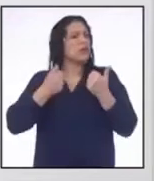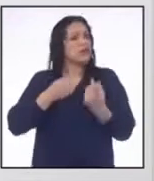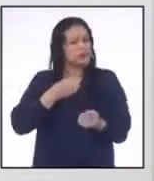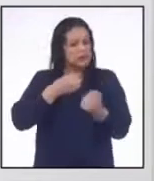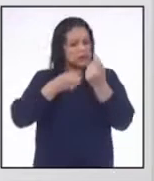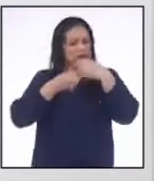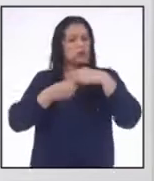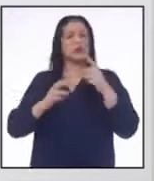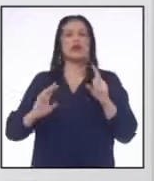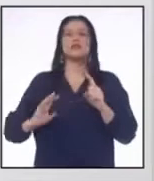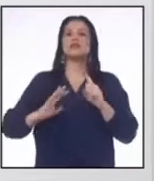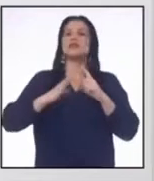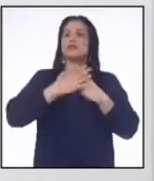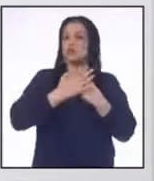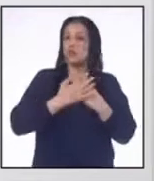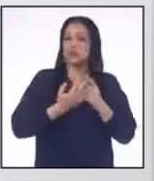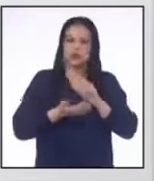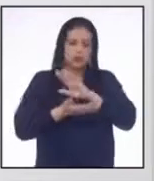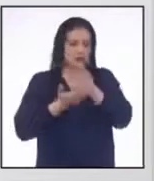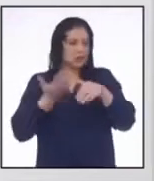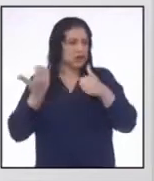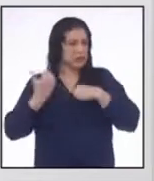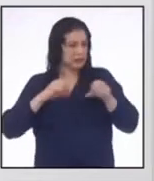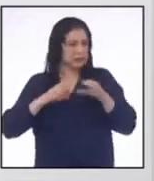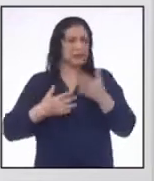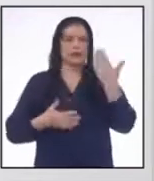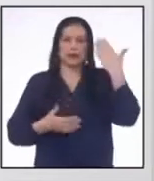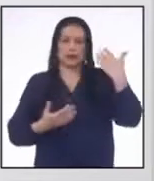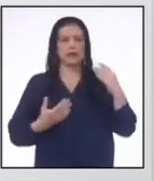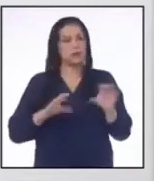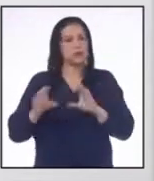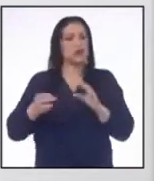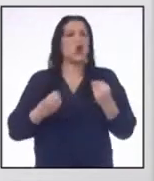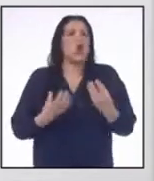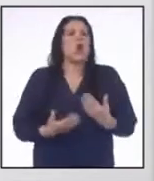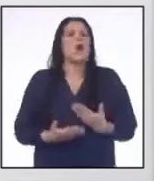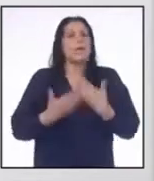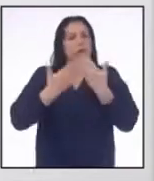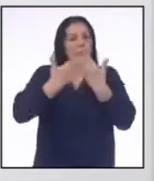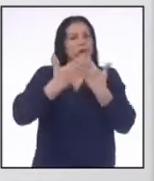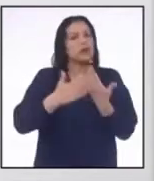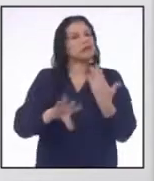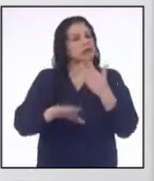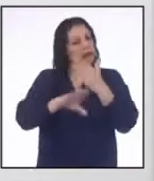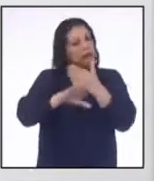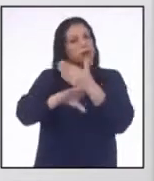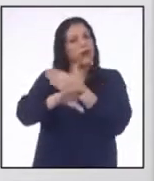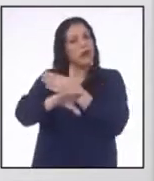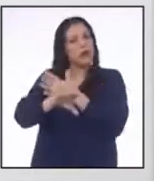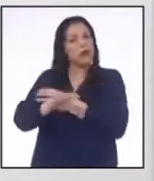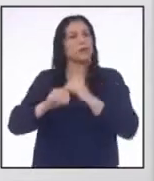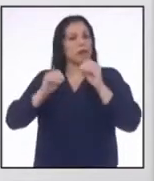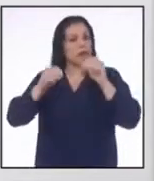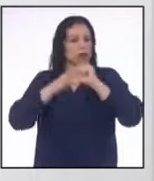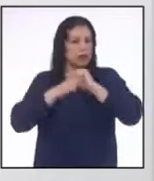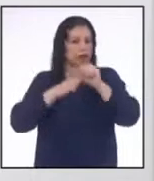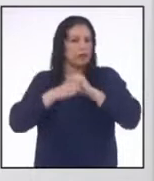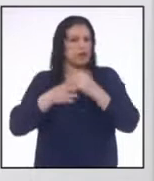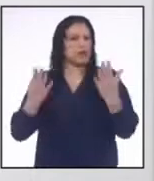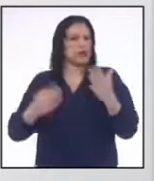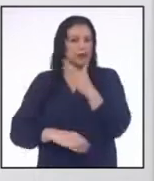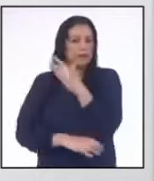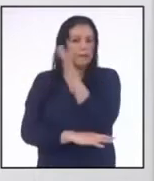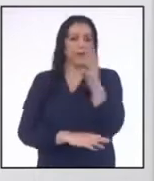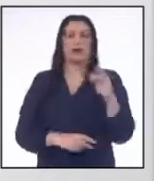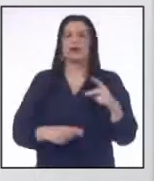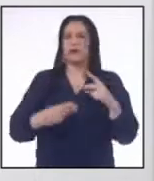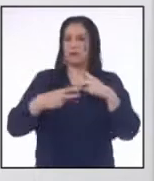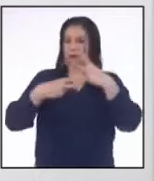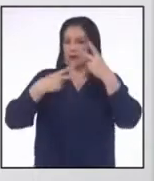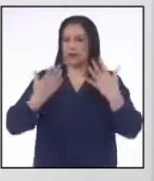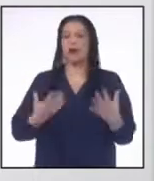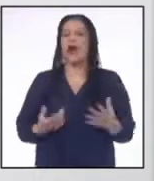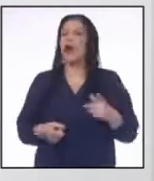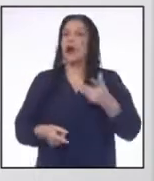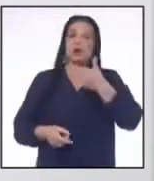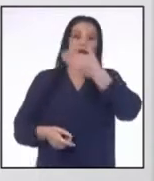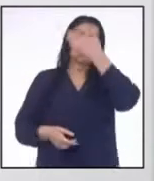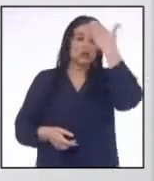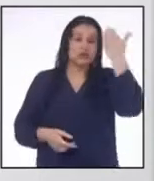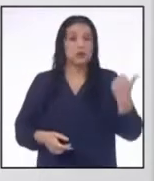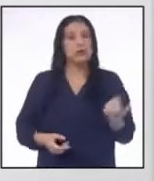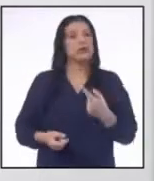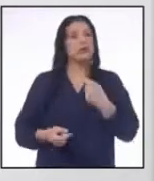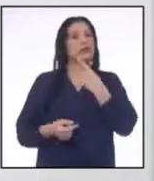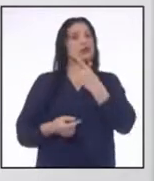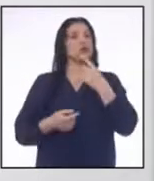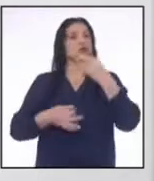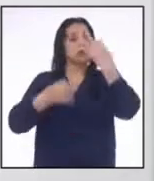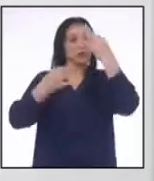una situación de las actividades realizadas O propuestas de mejoras para aplicar en el parque vecinal Y no se olviden de